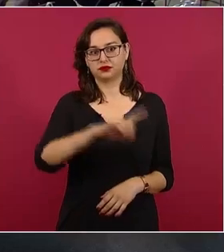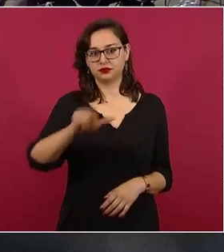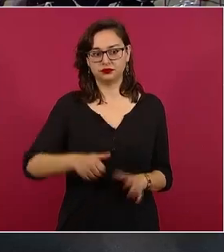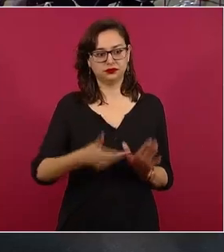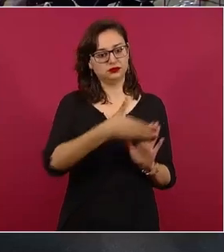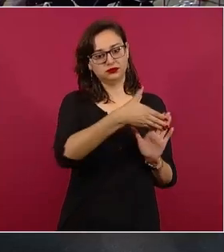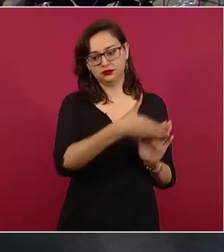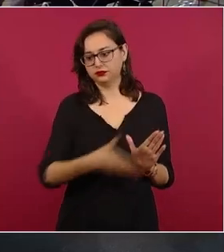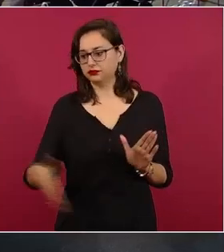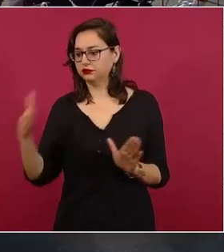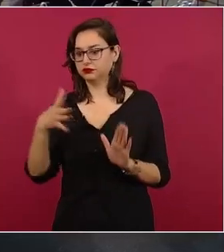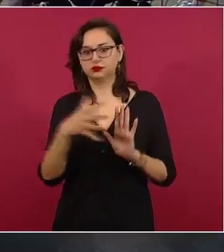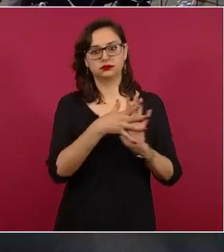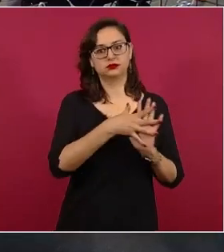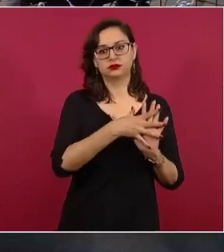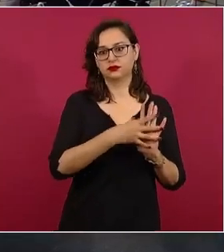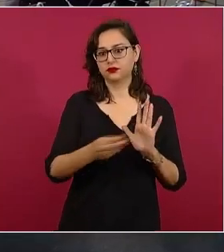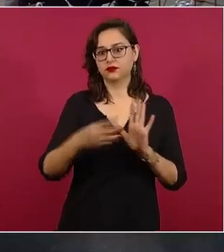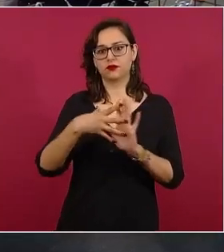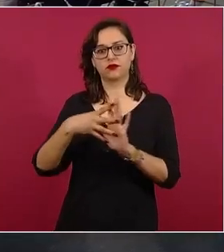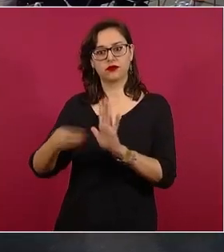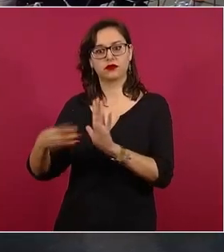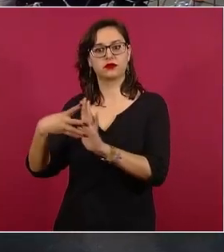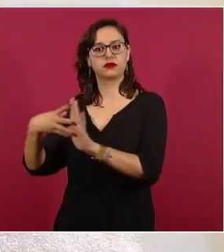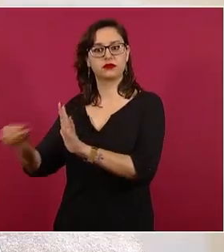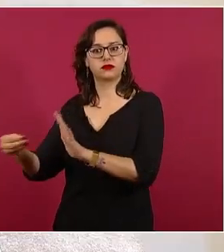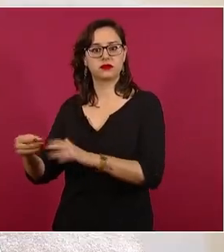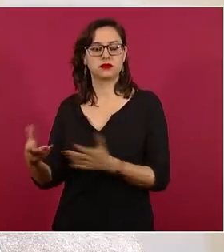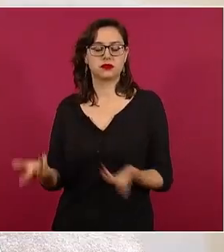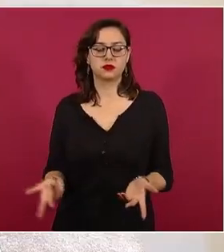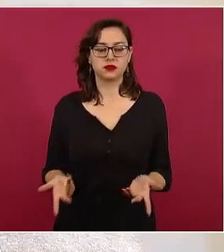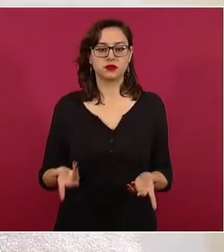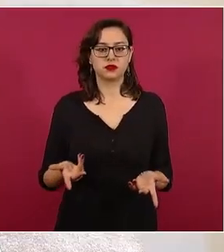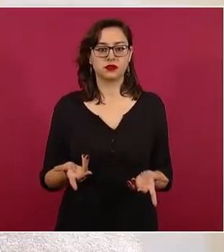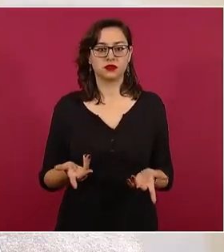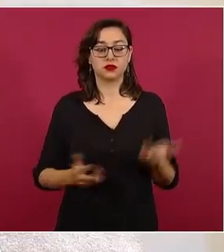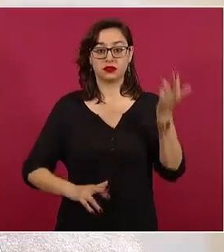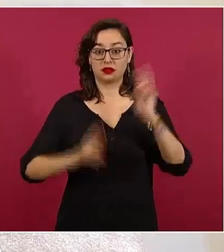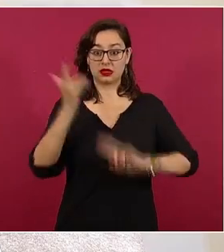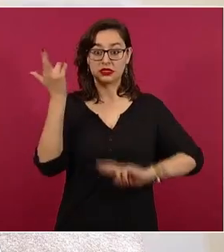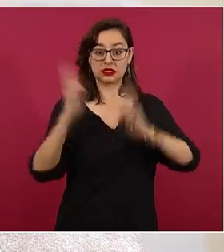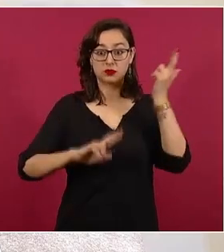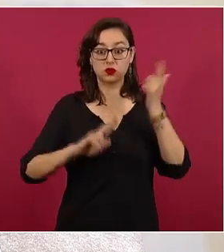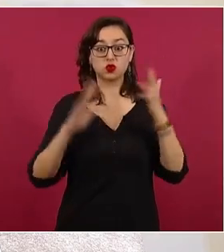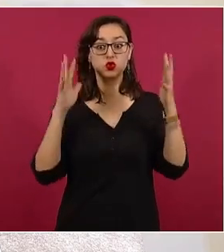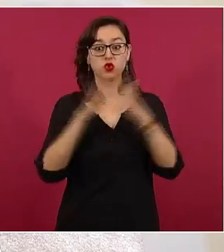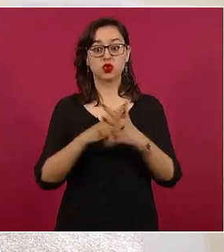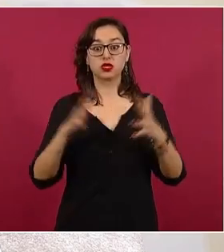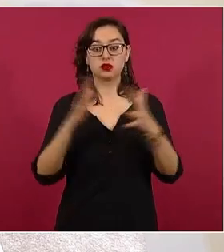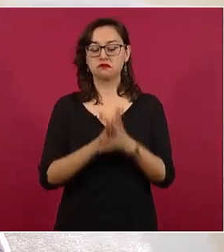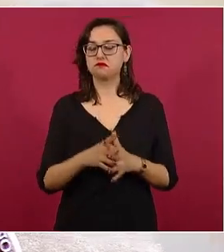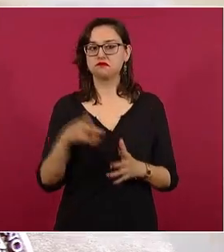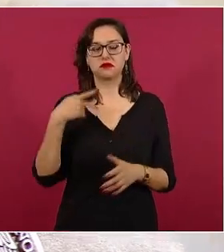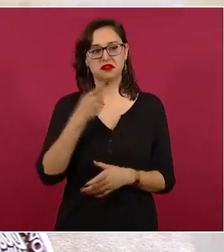hacer a un lado en lo político. Entonces todo era simulación